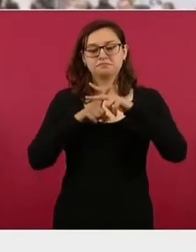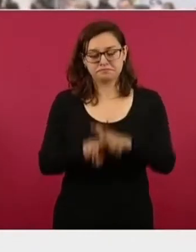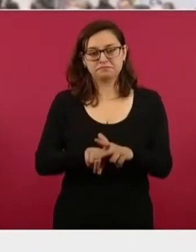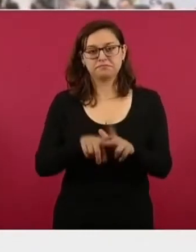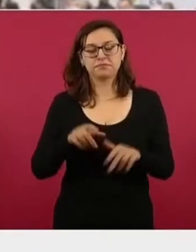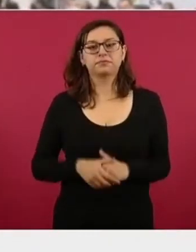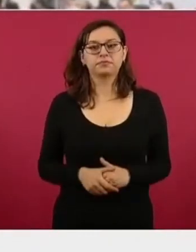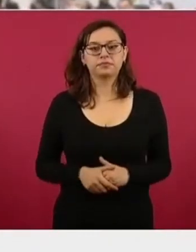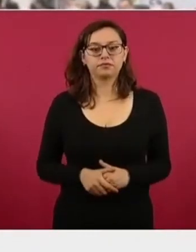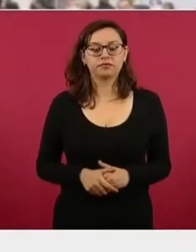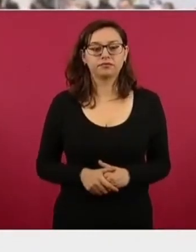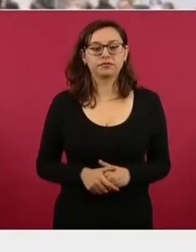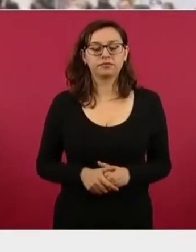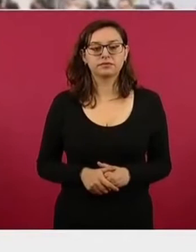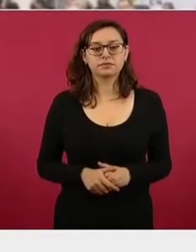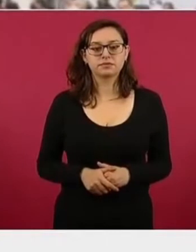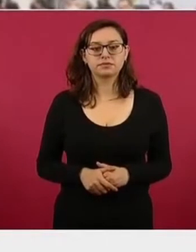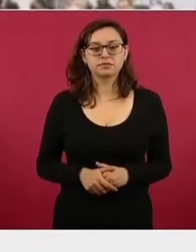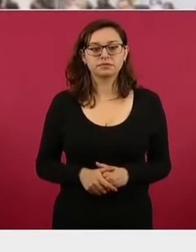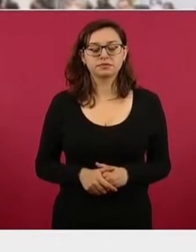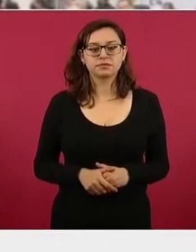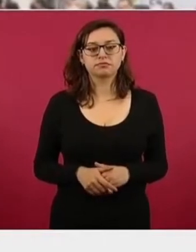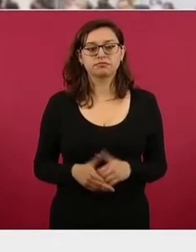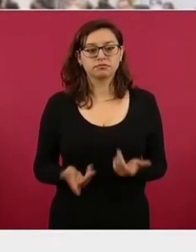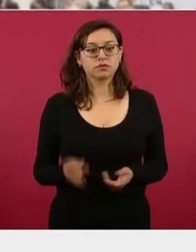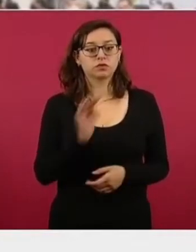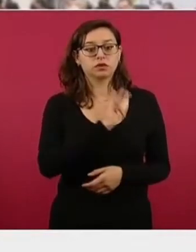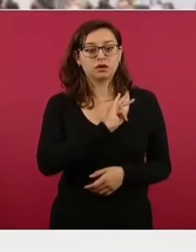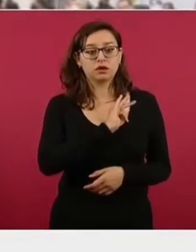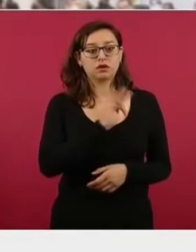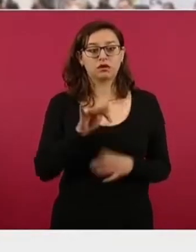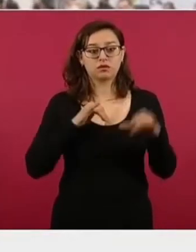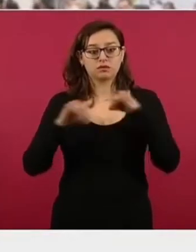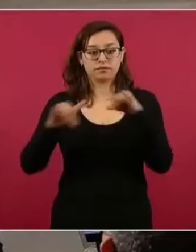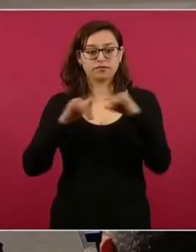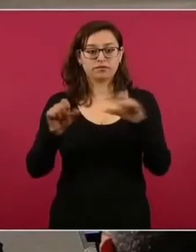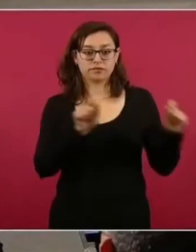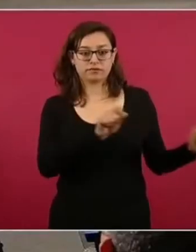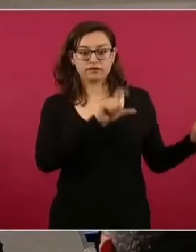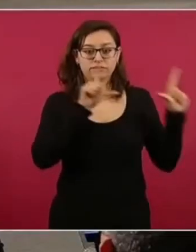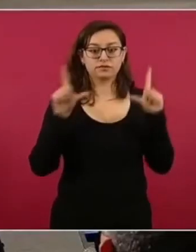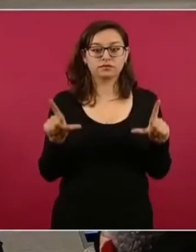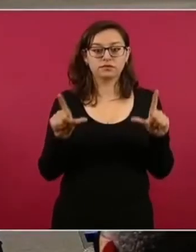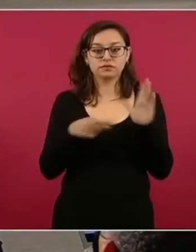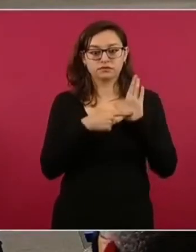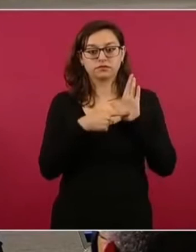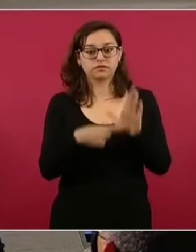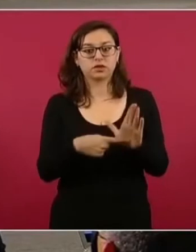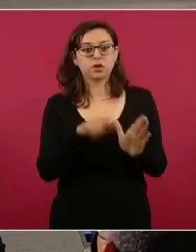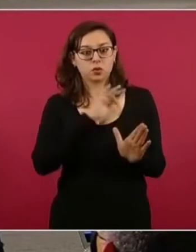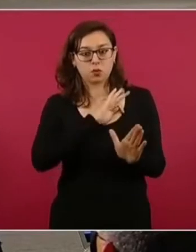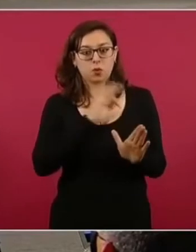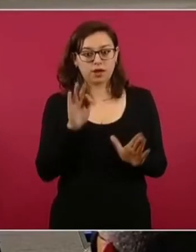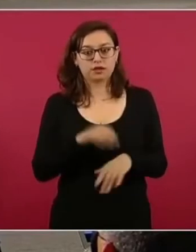No sé si pueden poner el plano que mostraron por la